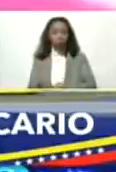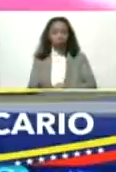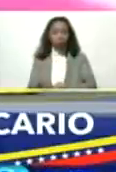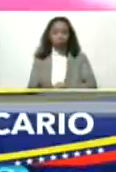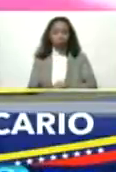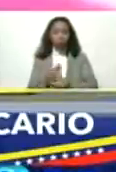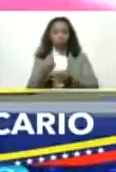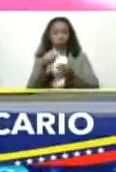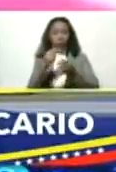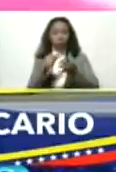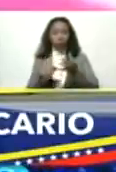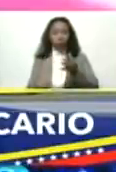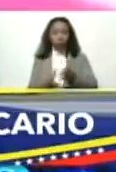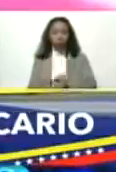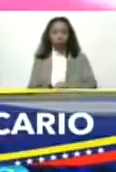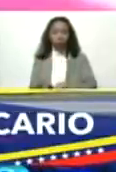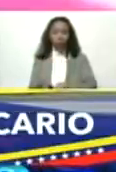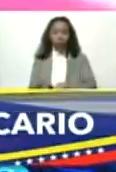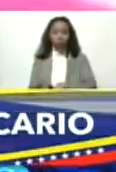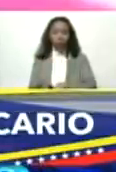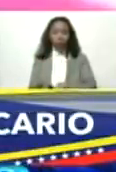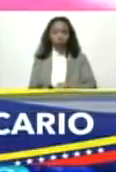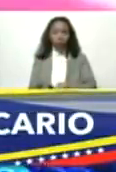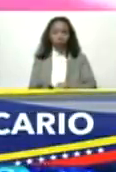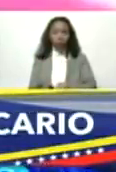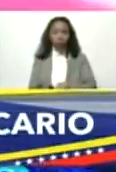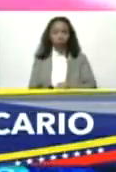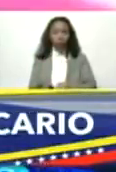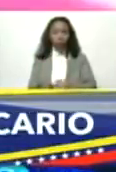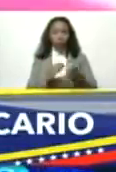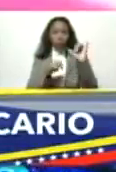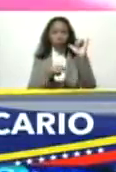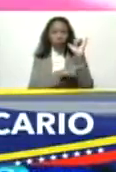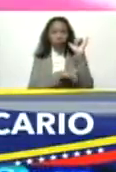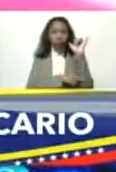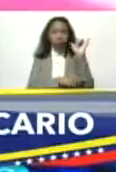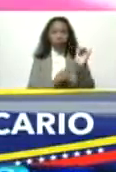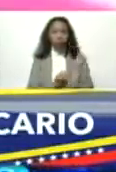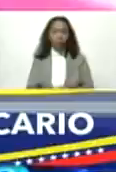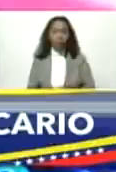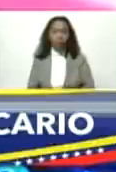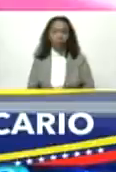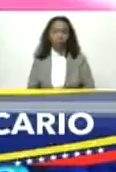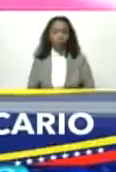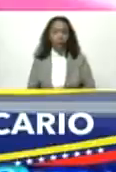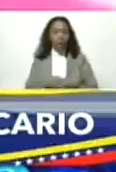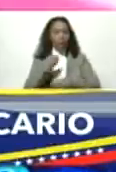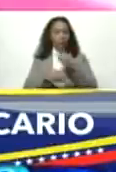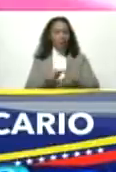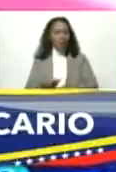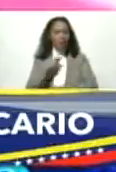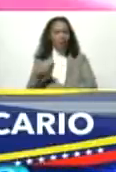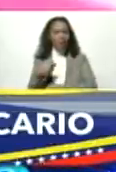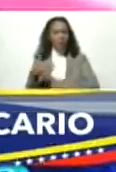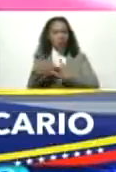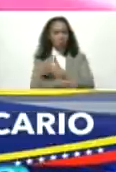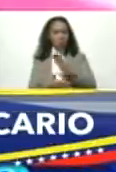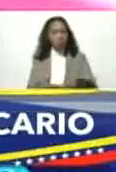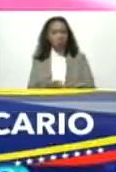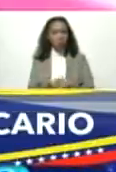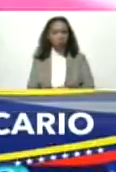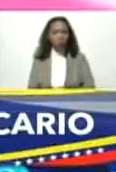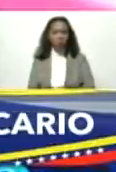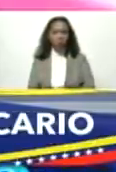rupias, rublos, yuanes, para ser invertido en